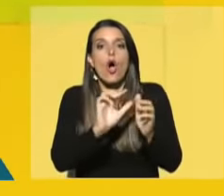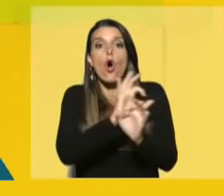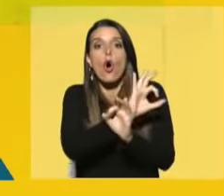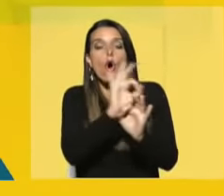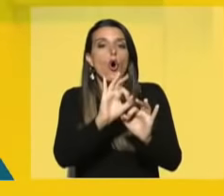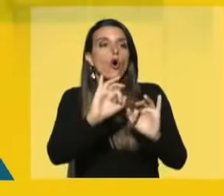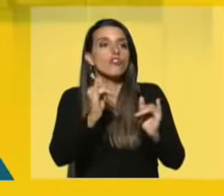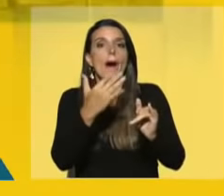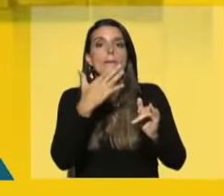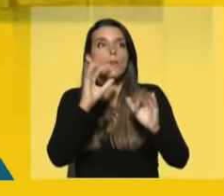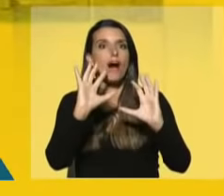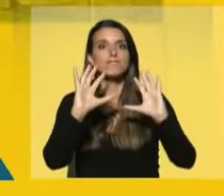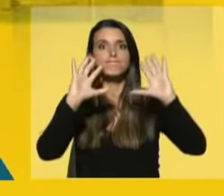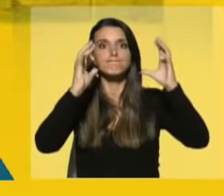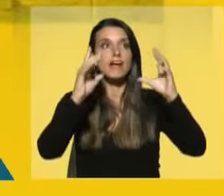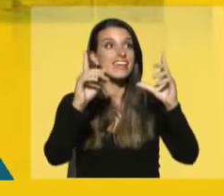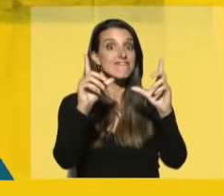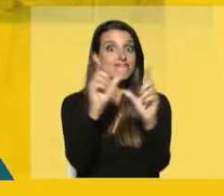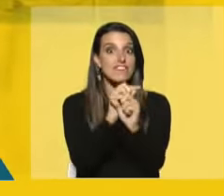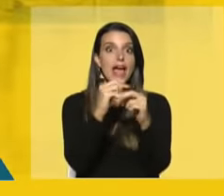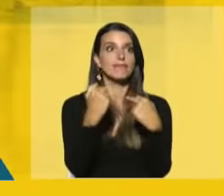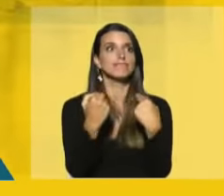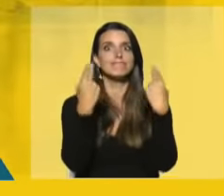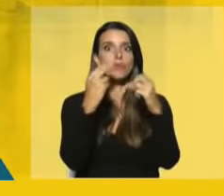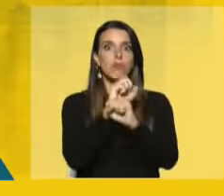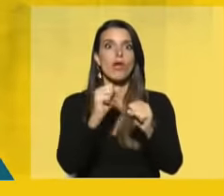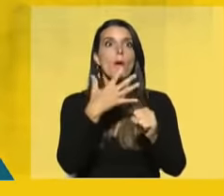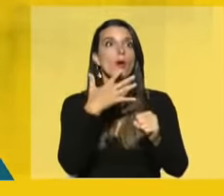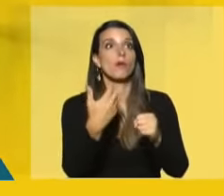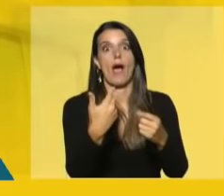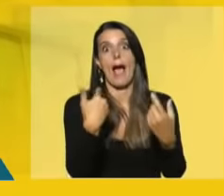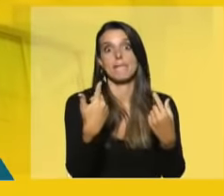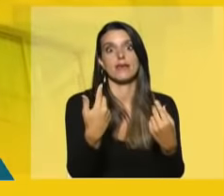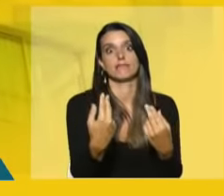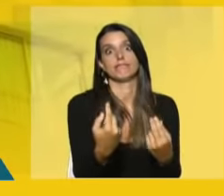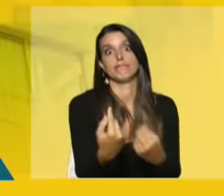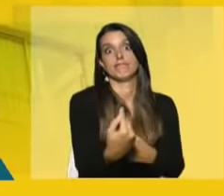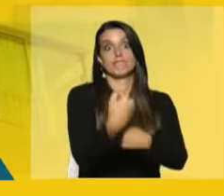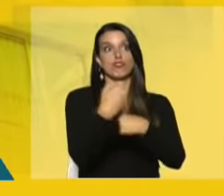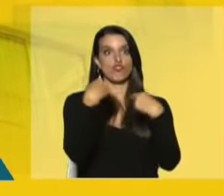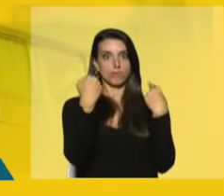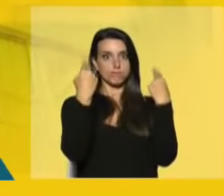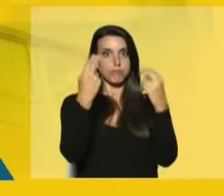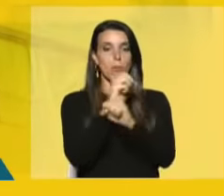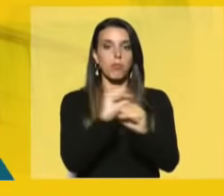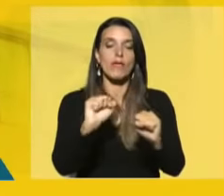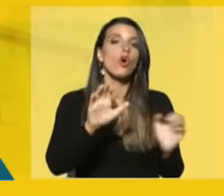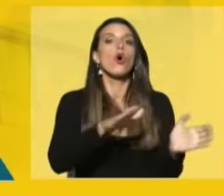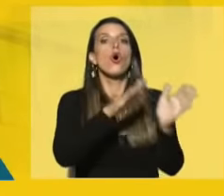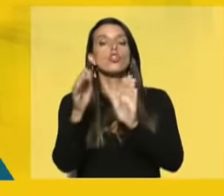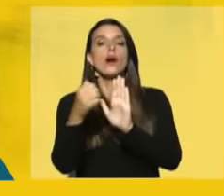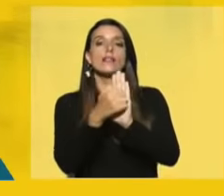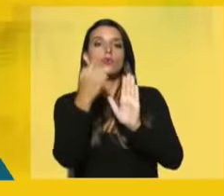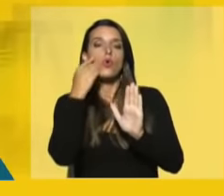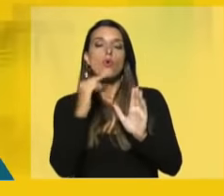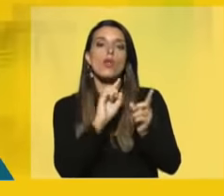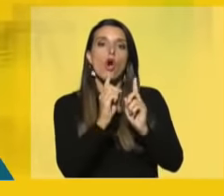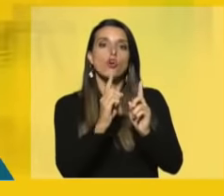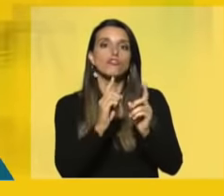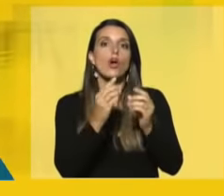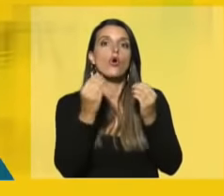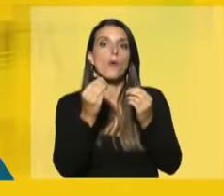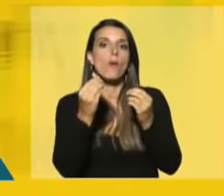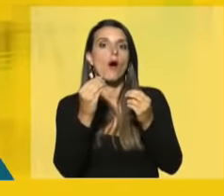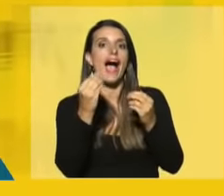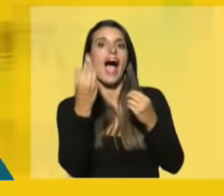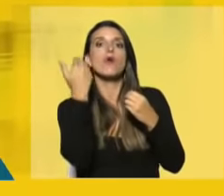cesado una agresión física a la persona que se defiende. Otro de los artículos debatidos es el 11. Crea el delito de agravio